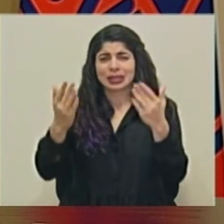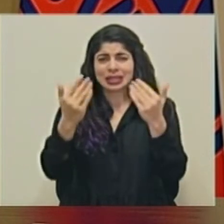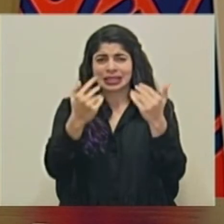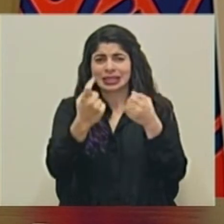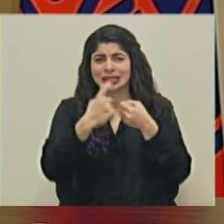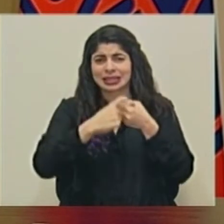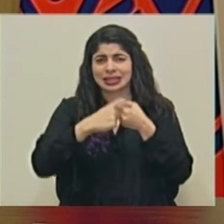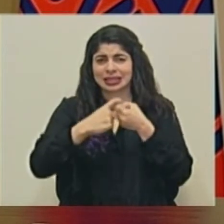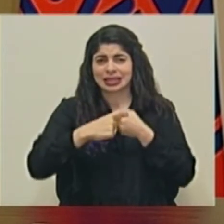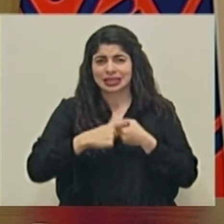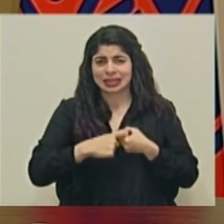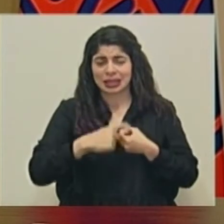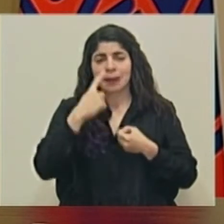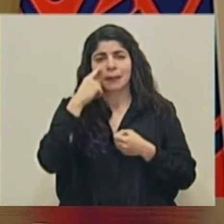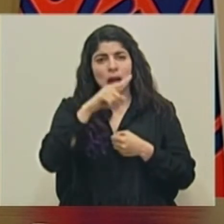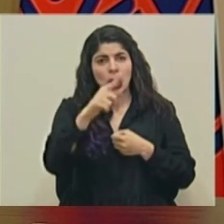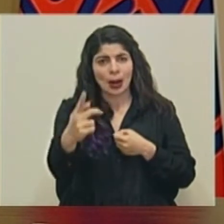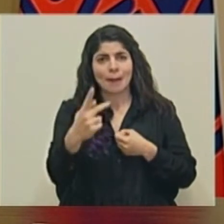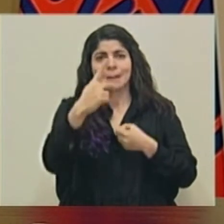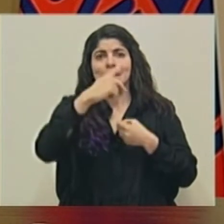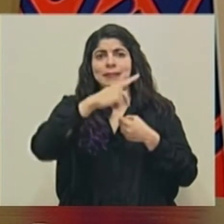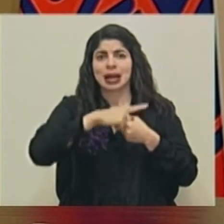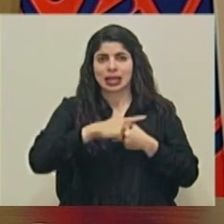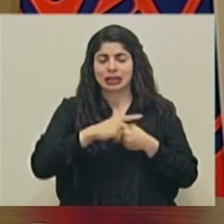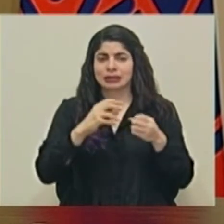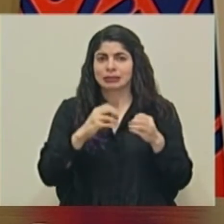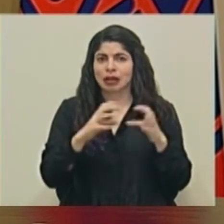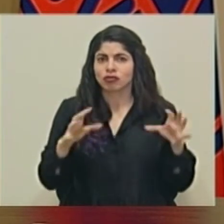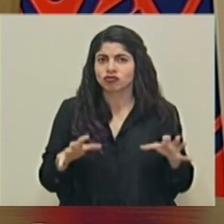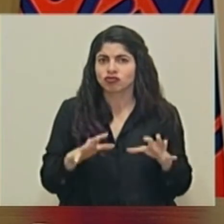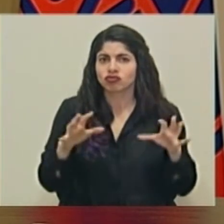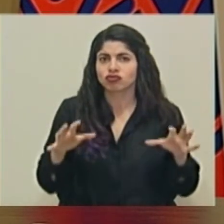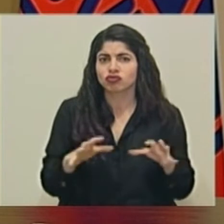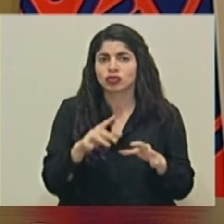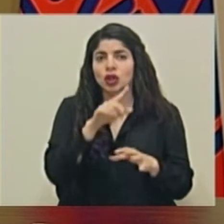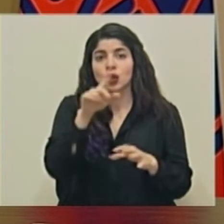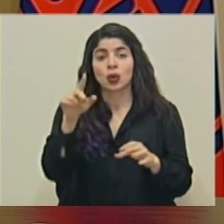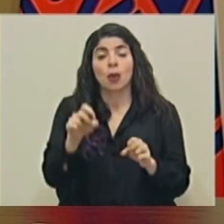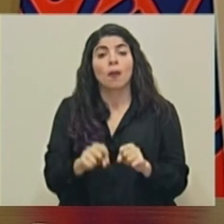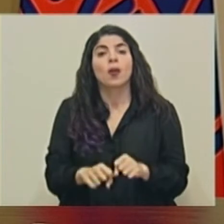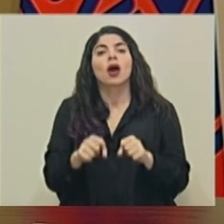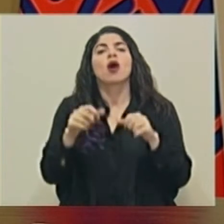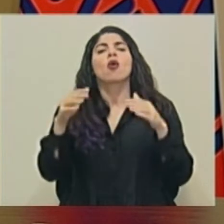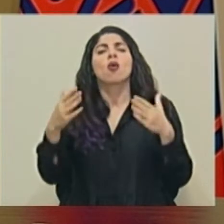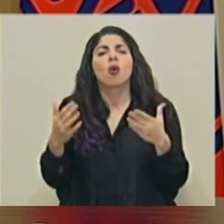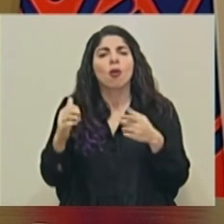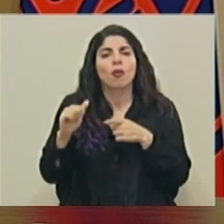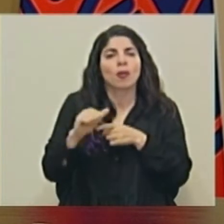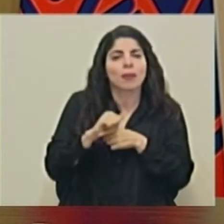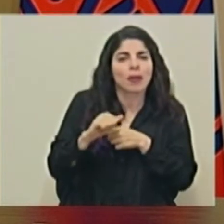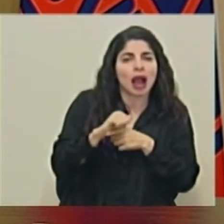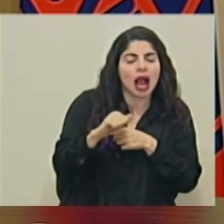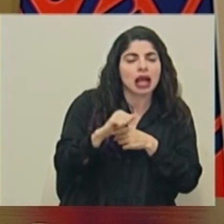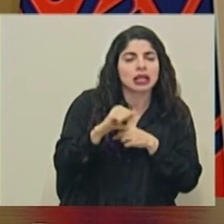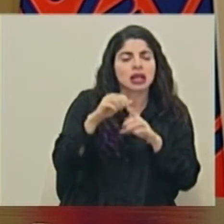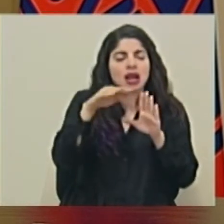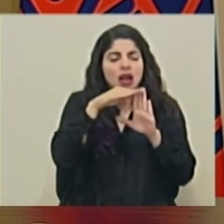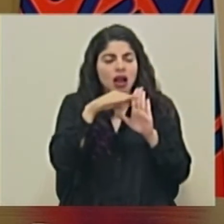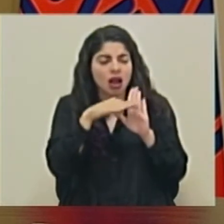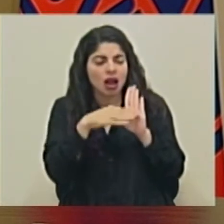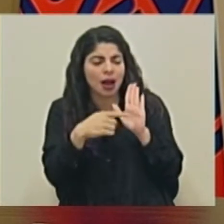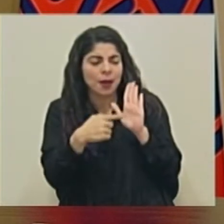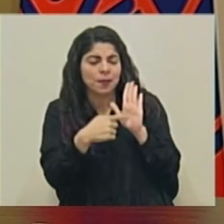registren, para que participemos activamente y podamos repasar esos aspectos importantes